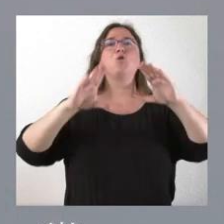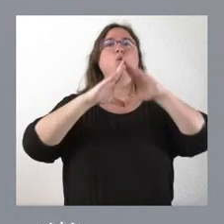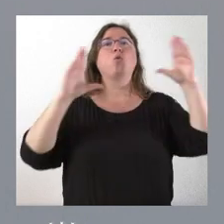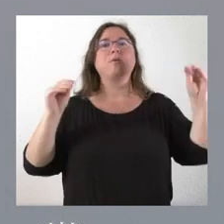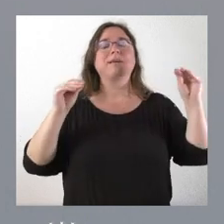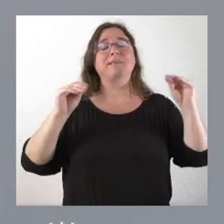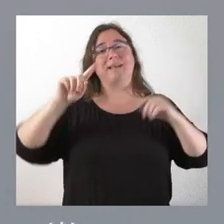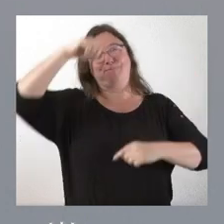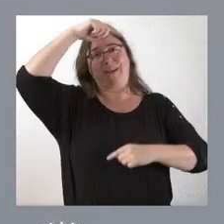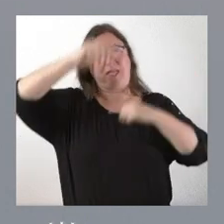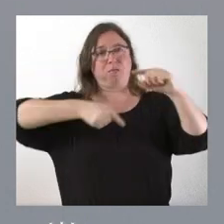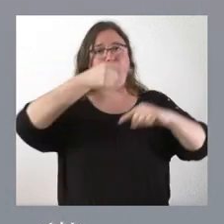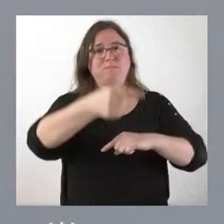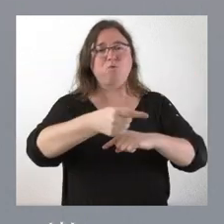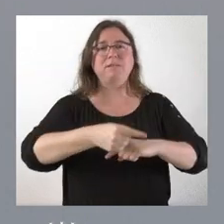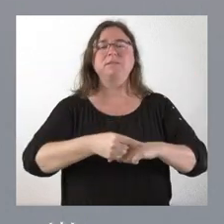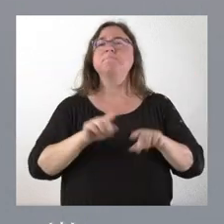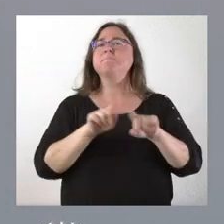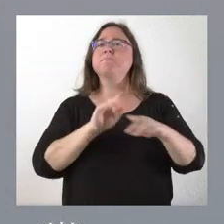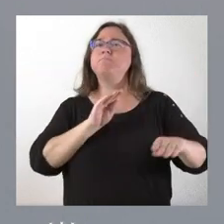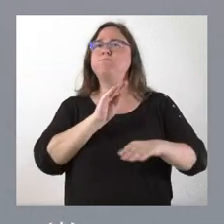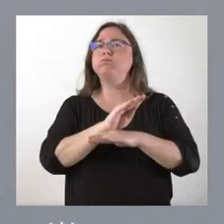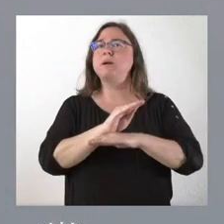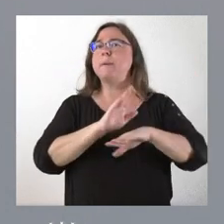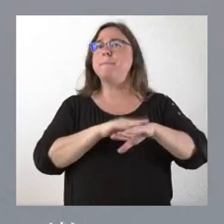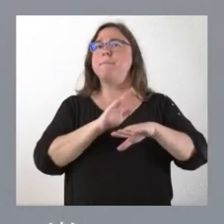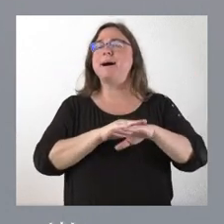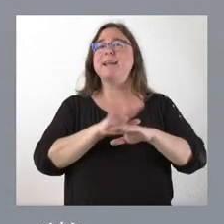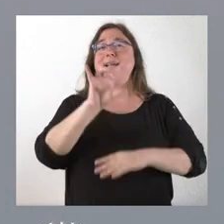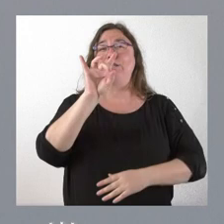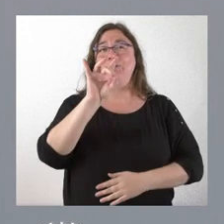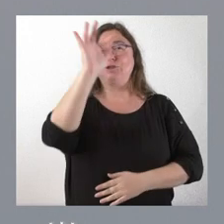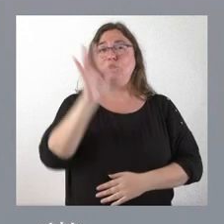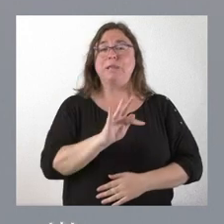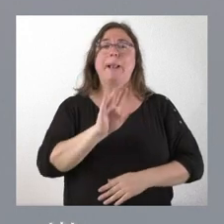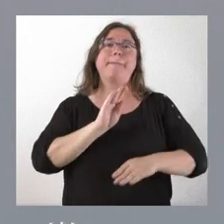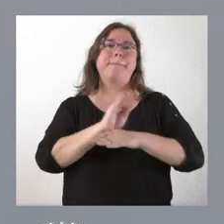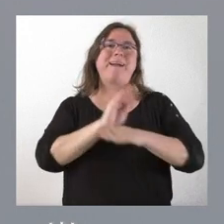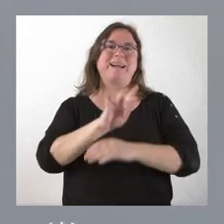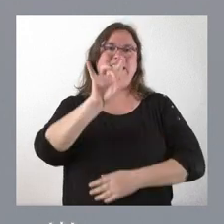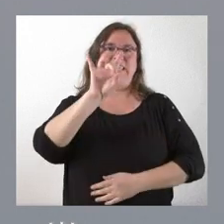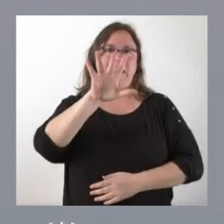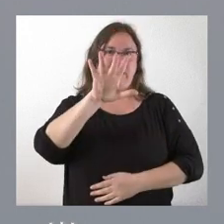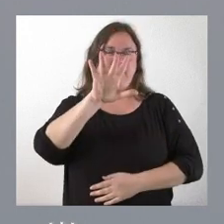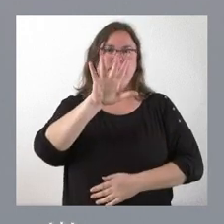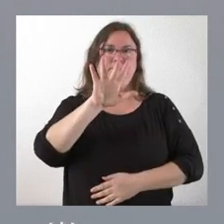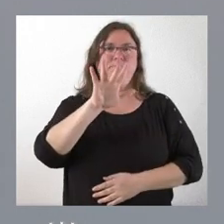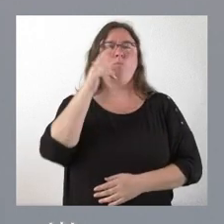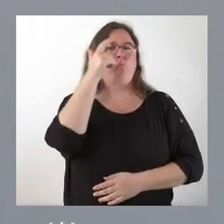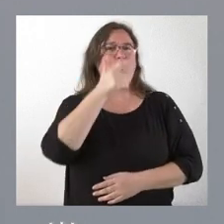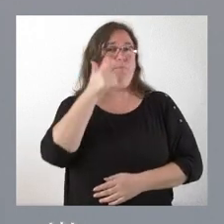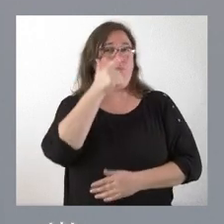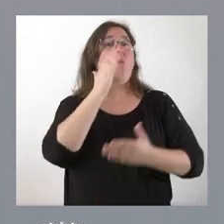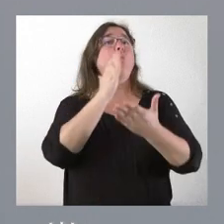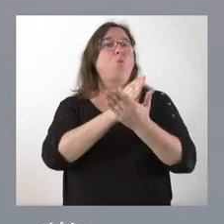Postgrado, que va a financiarse de esta forma un total de 15 becas durante el